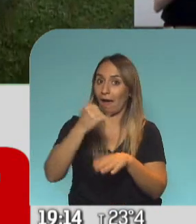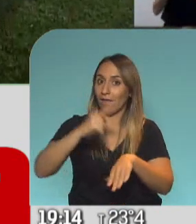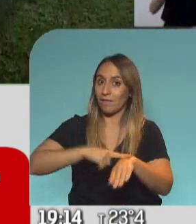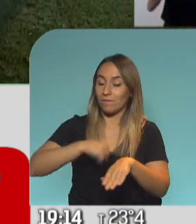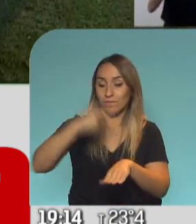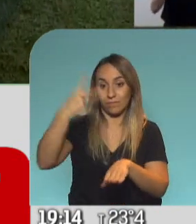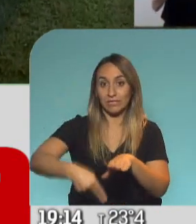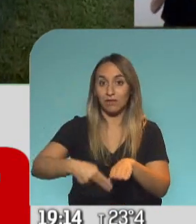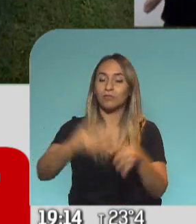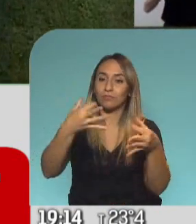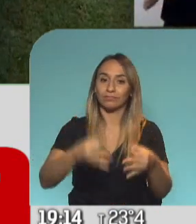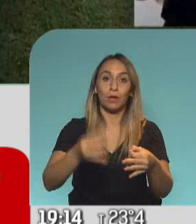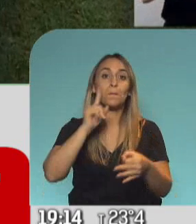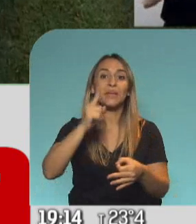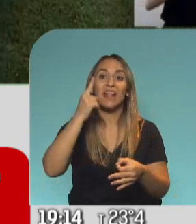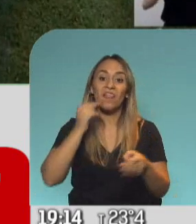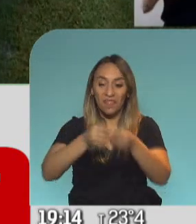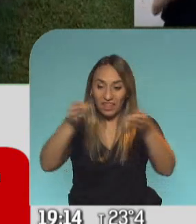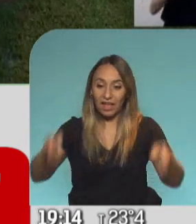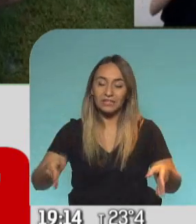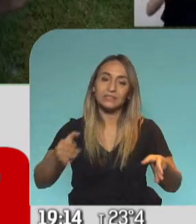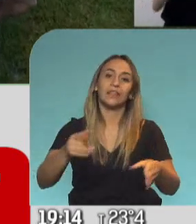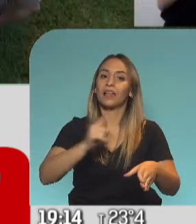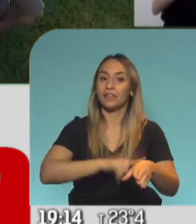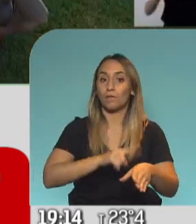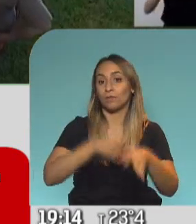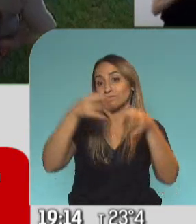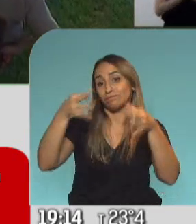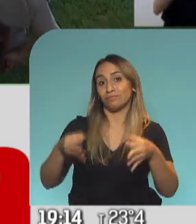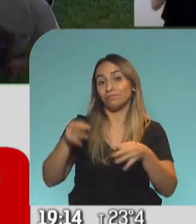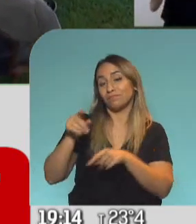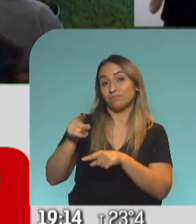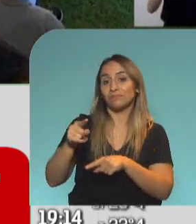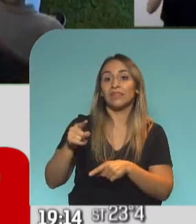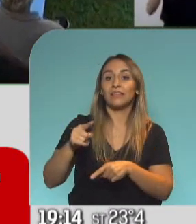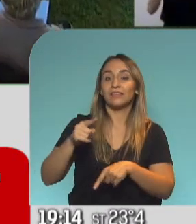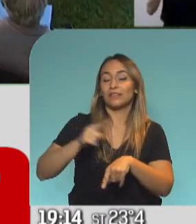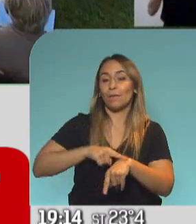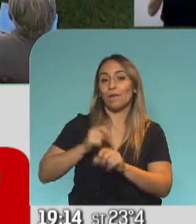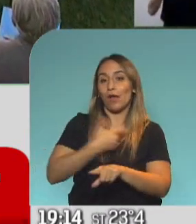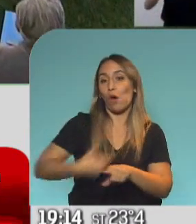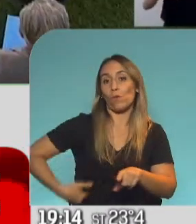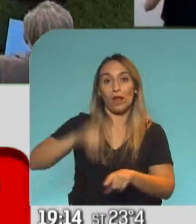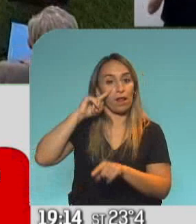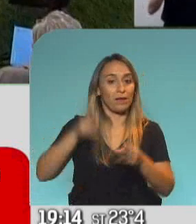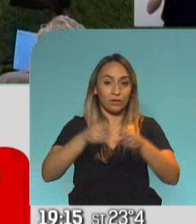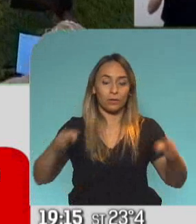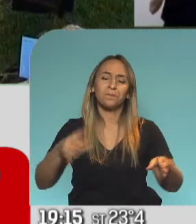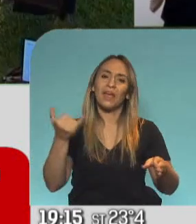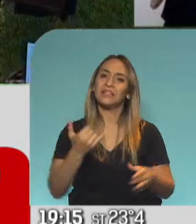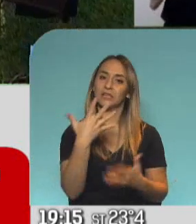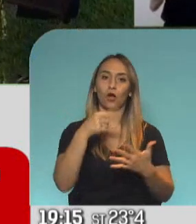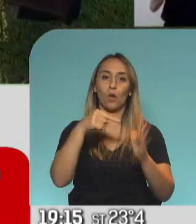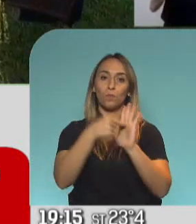días es el periodo deseado, básicamente son los tres años de gobierno que le quedan. Para eso se plantearon cinco ejes, que ahora los vamos a